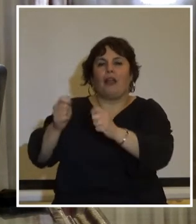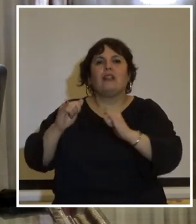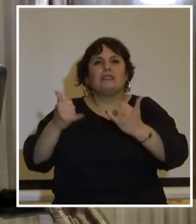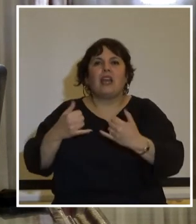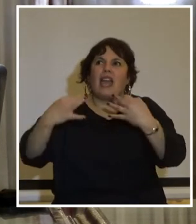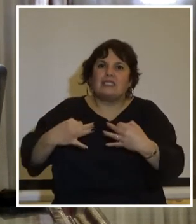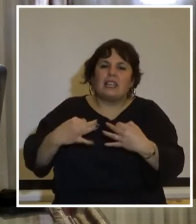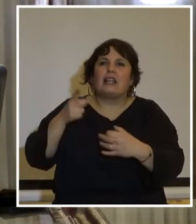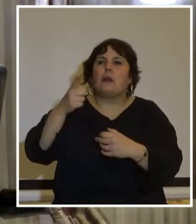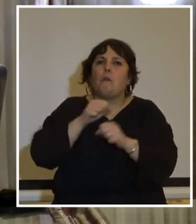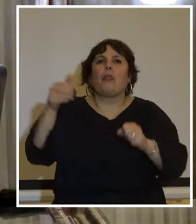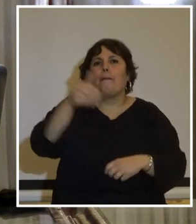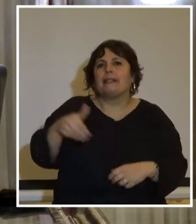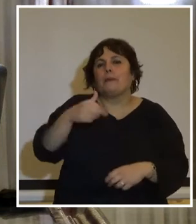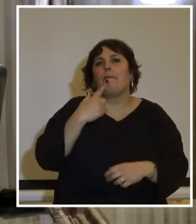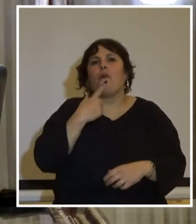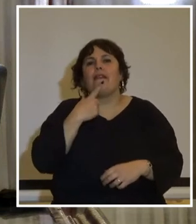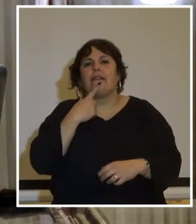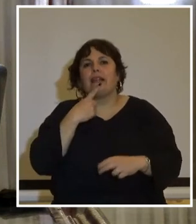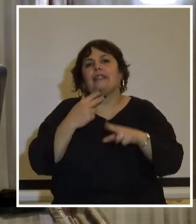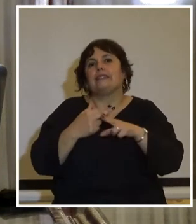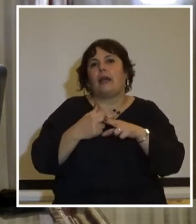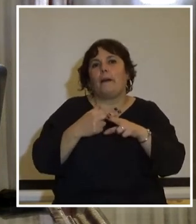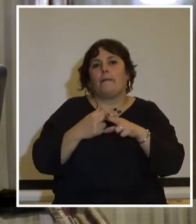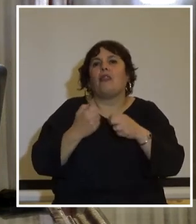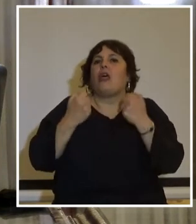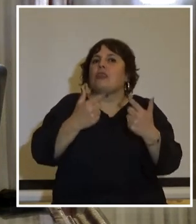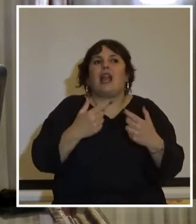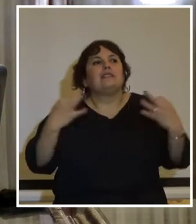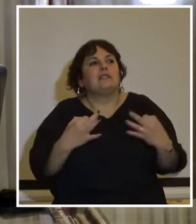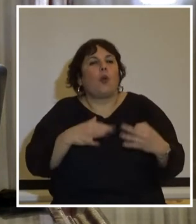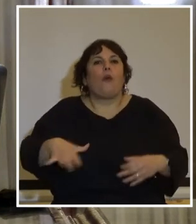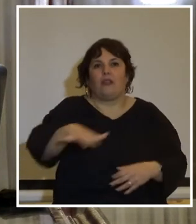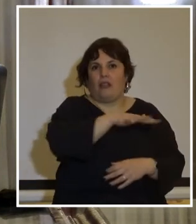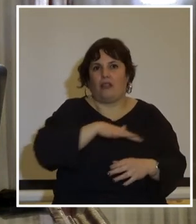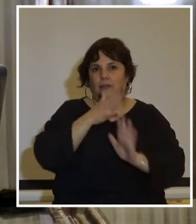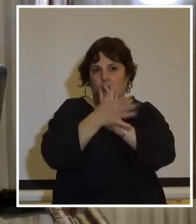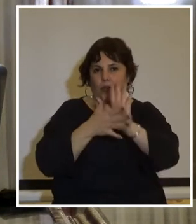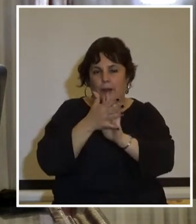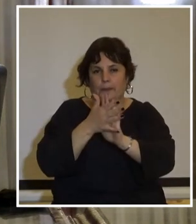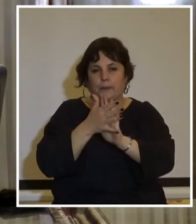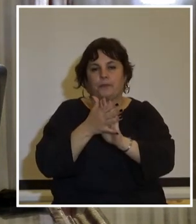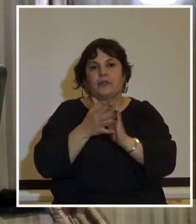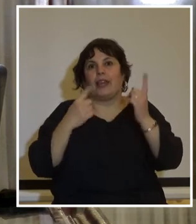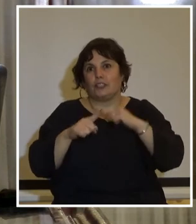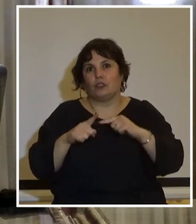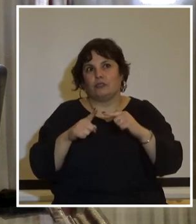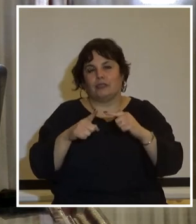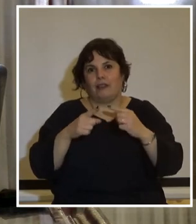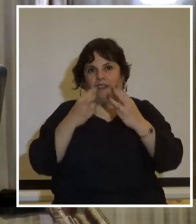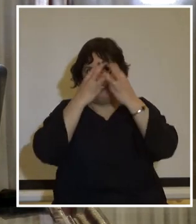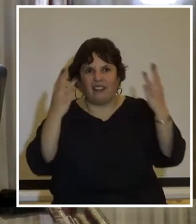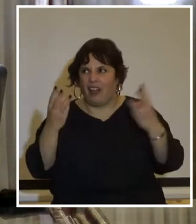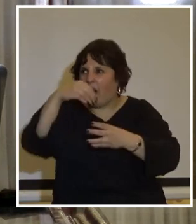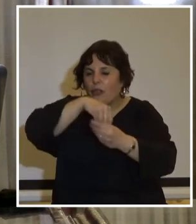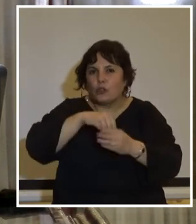estas y otorgarles la participación política en la llamada misión de brindar seguridad al desarrollo nacional fórmula tan amplia que comprendería todas